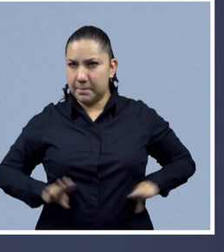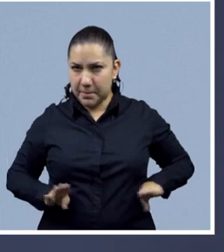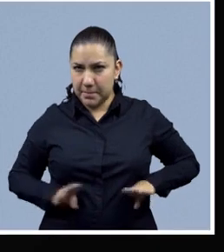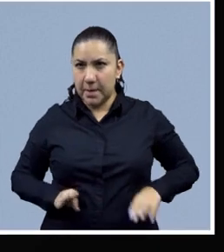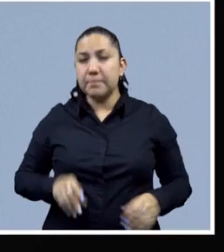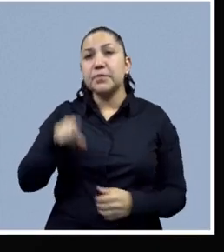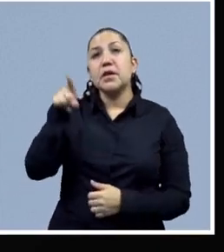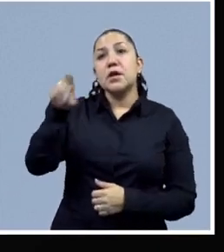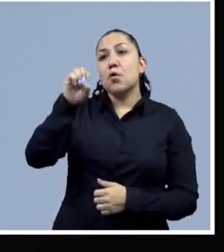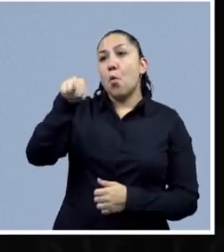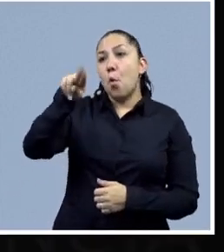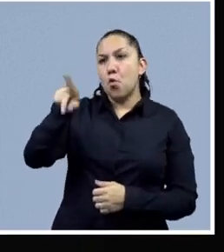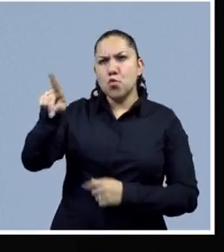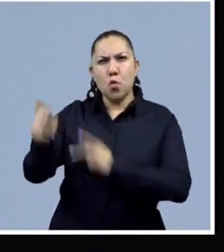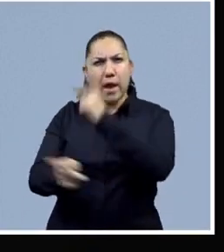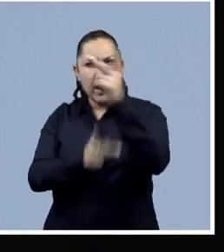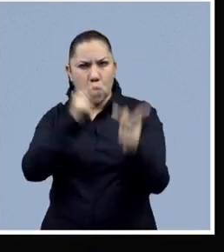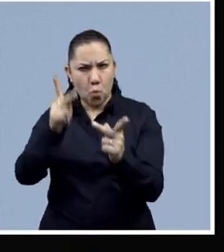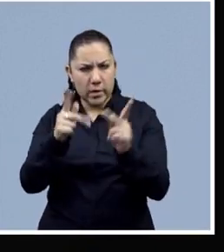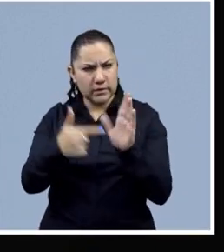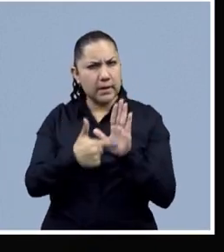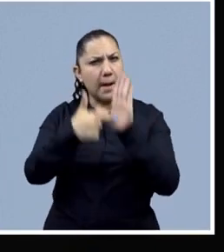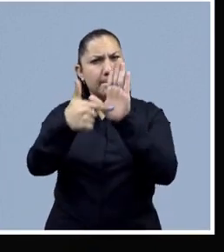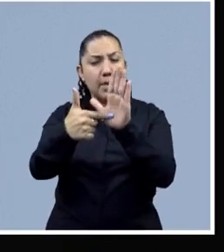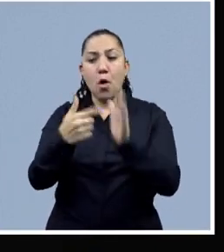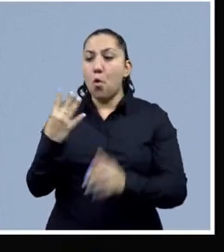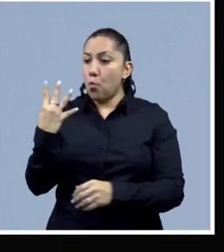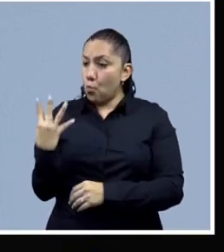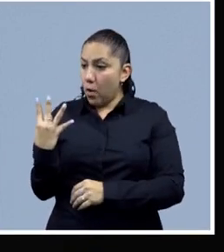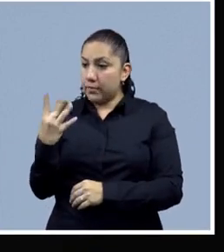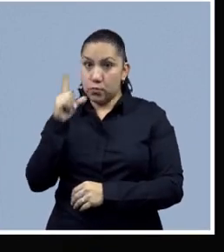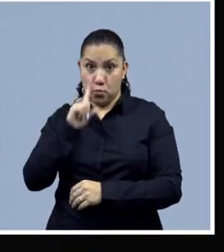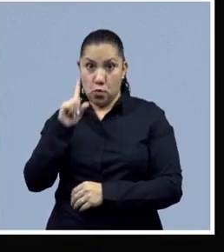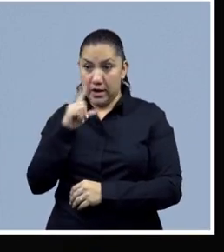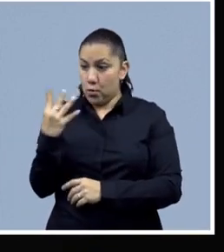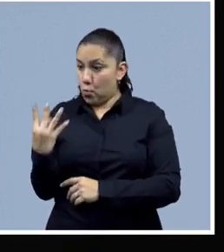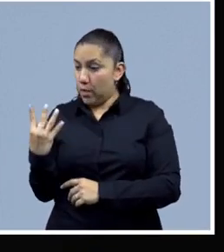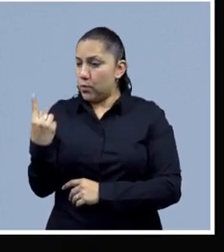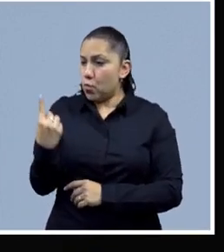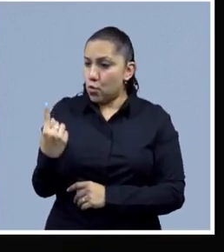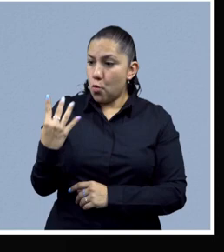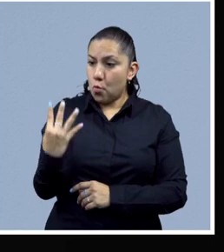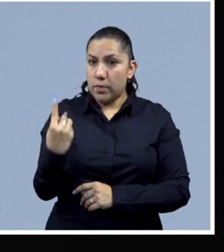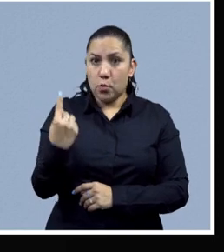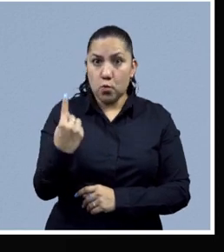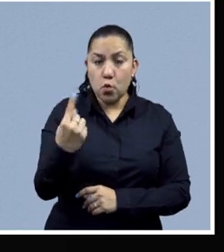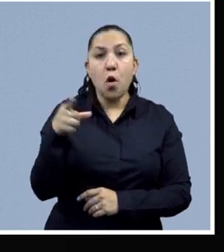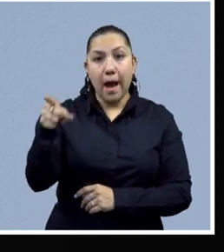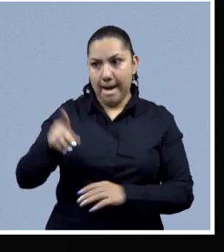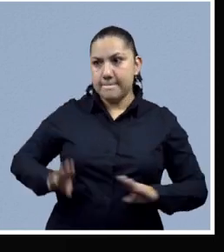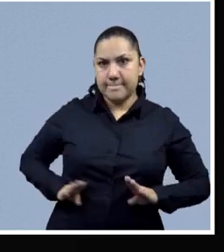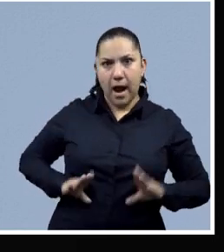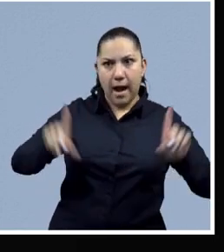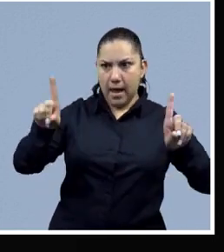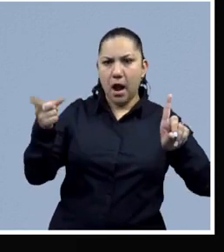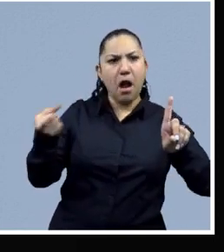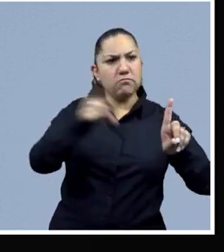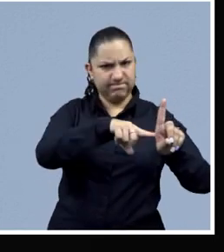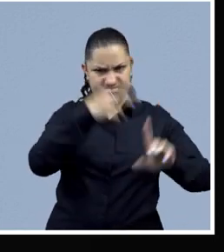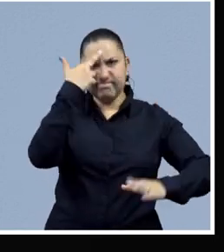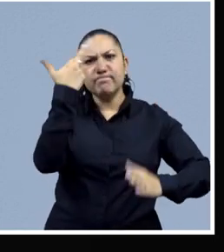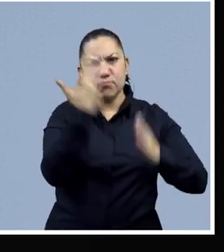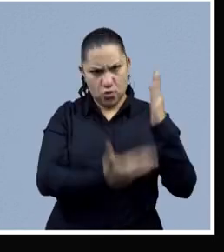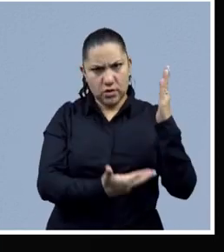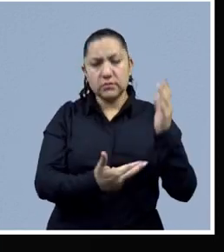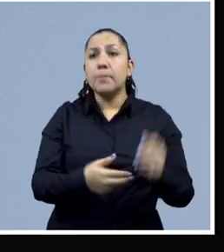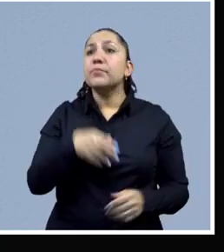Una encuesta regional de la Organización de las Naciones Unidas demostró que en promedio una de cada cuatro vive o ha vivido violencia física o sexual por parte